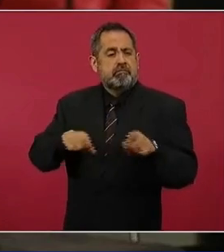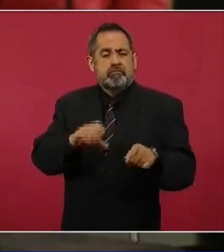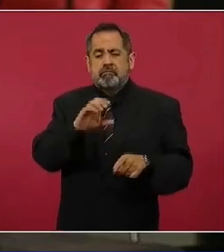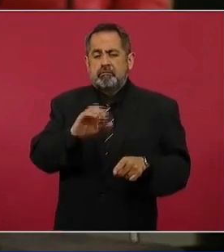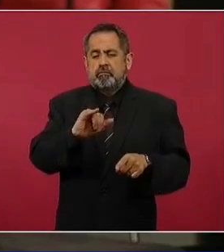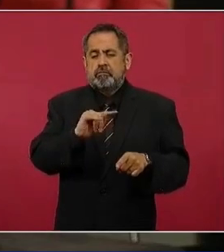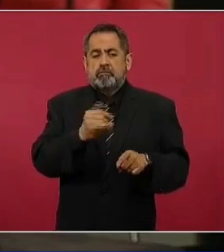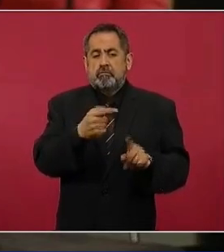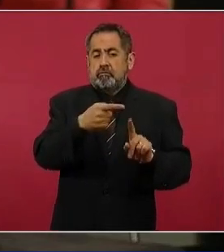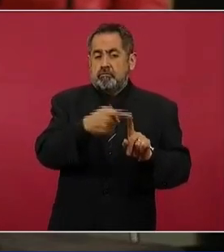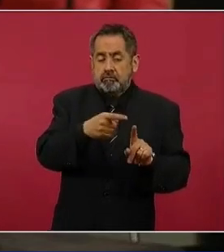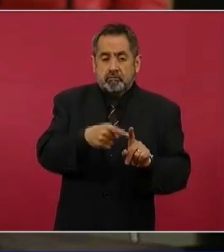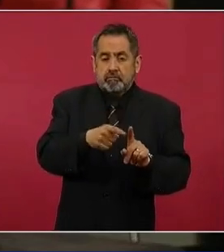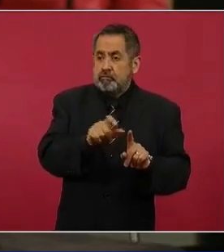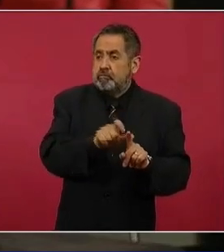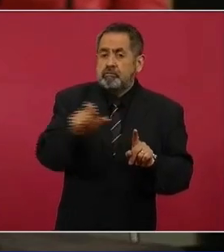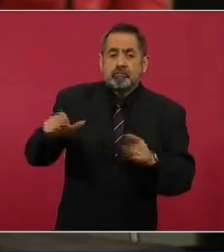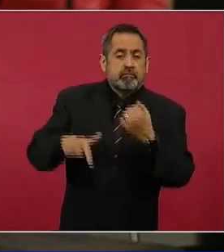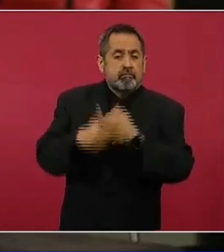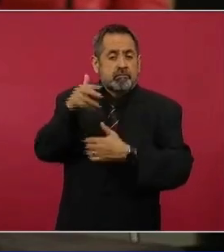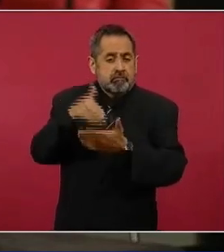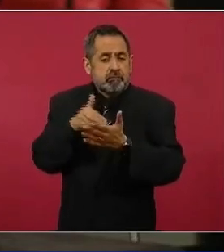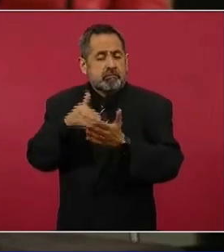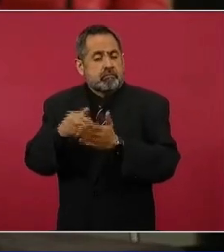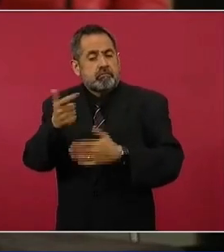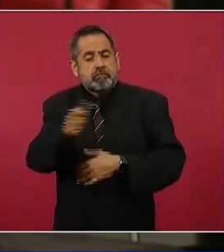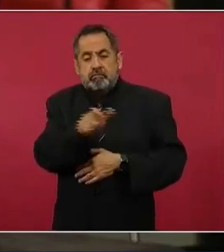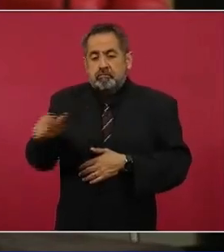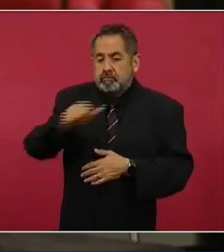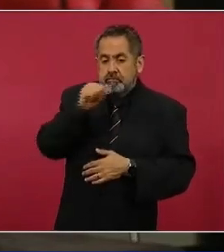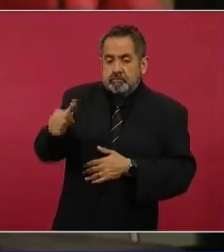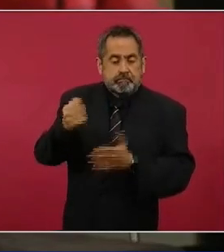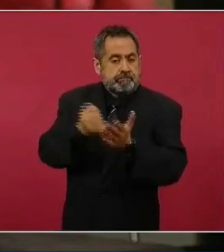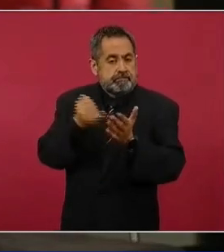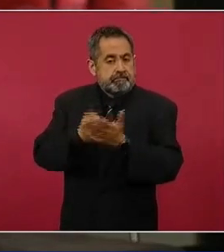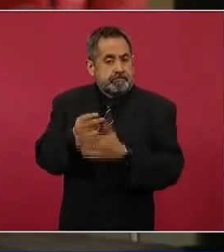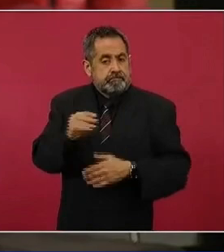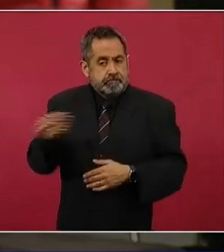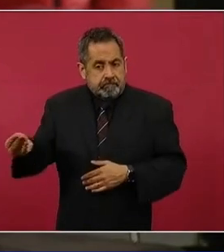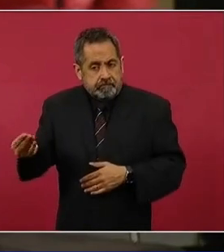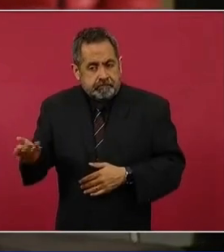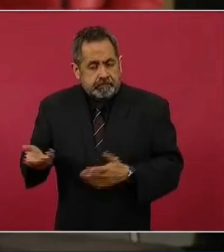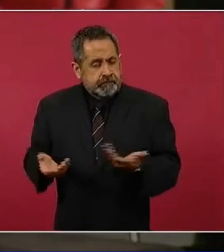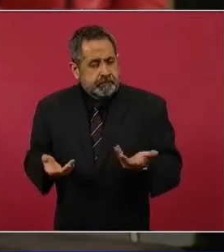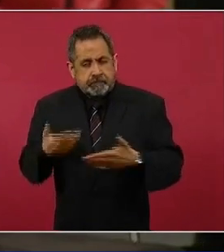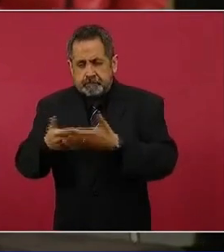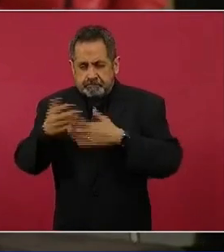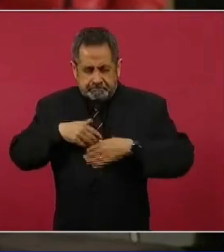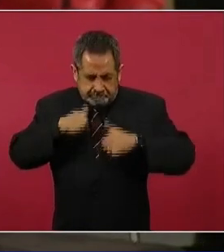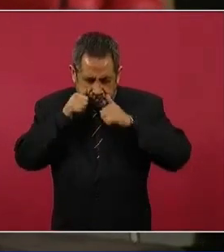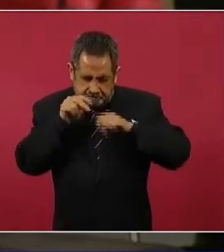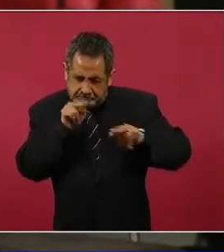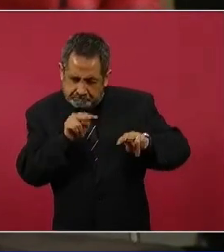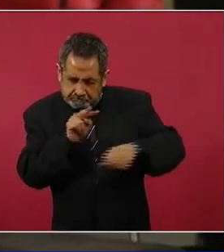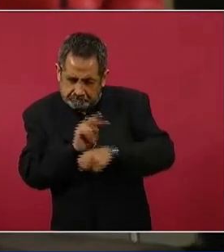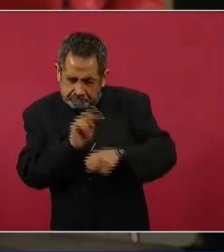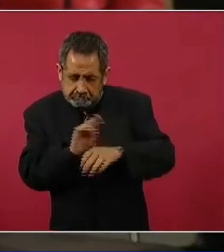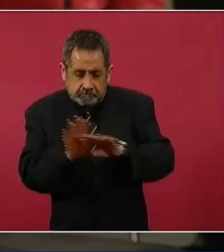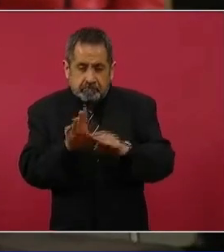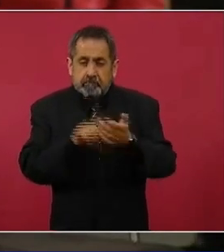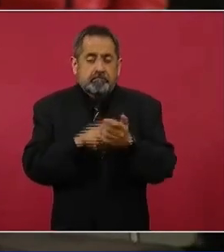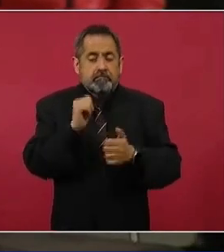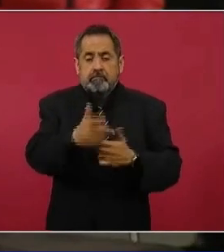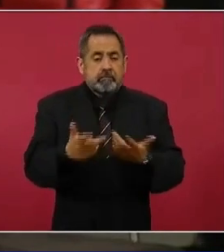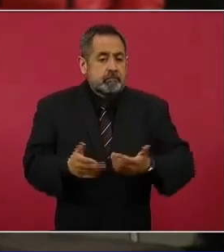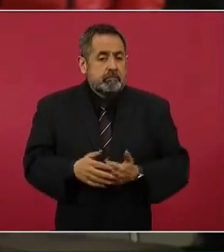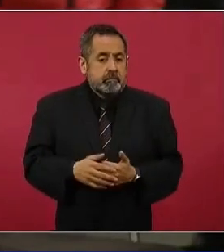donde se dejaron de pagar 12 mil millones de pesos de impuestos, ¿pondrán especial atención en este caso? Porque